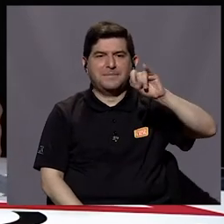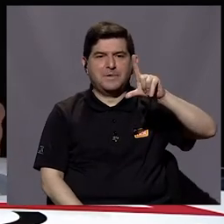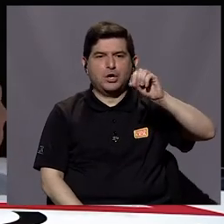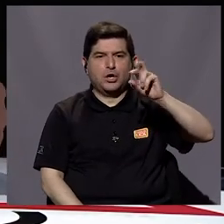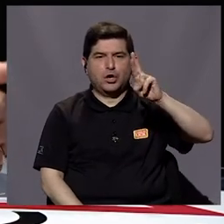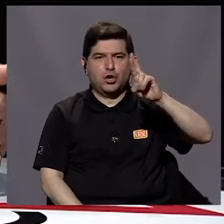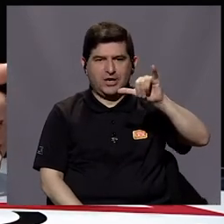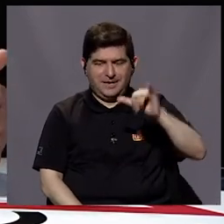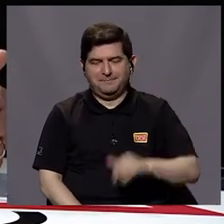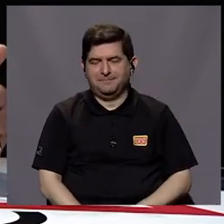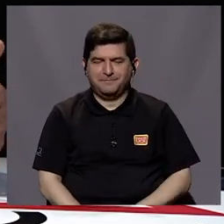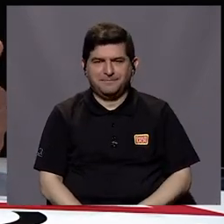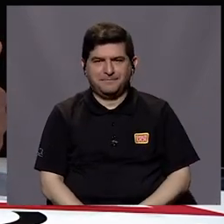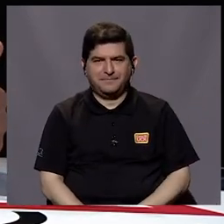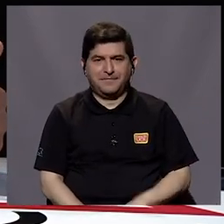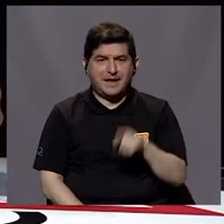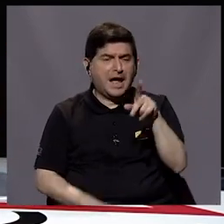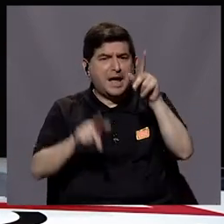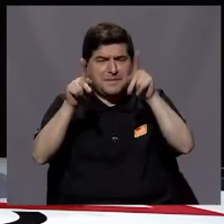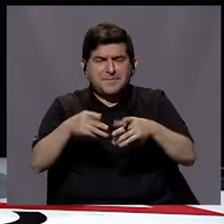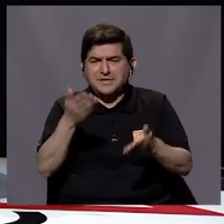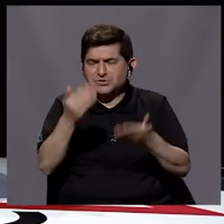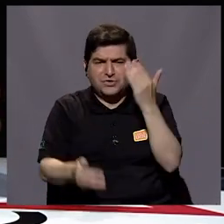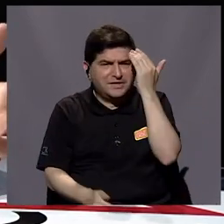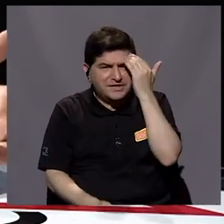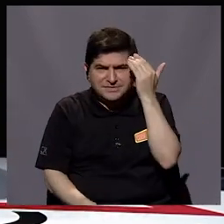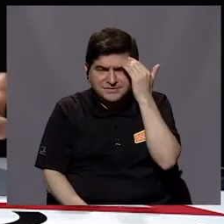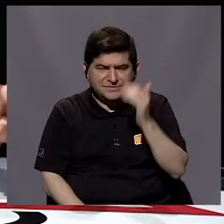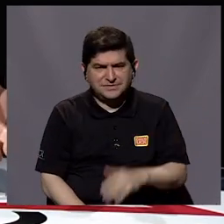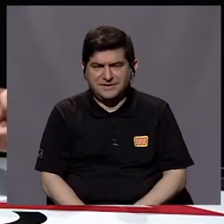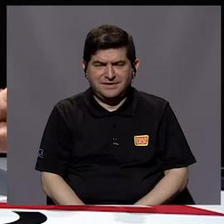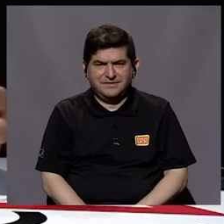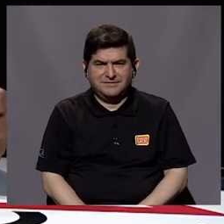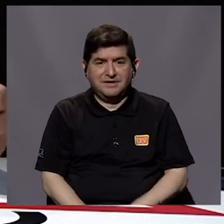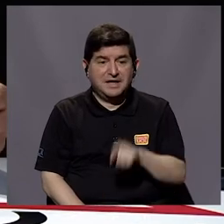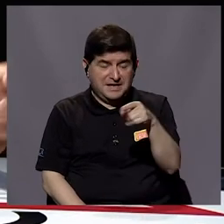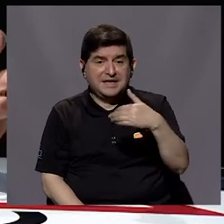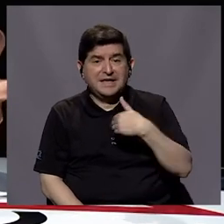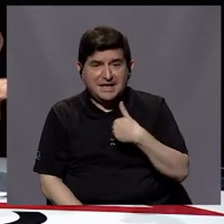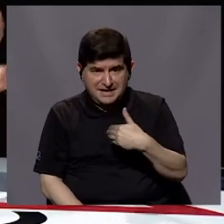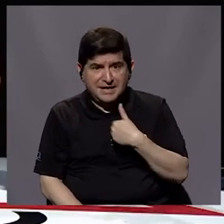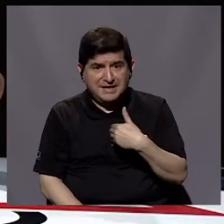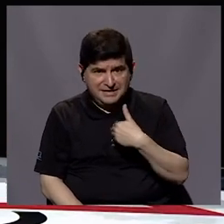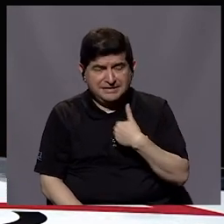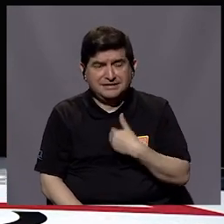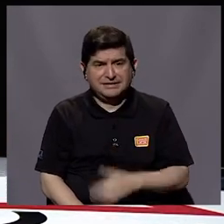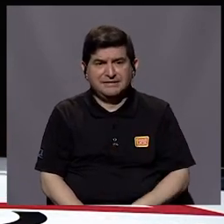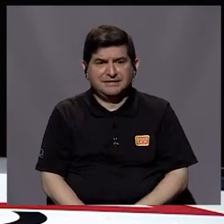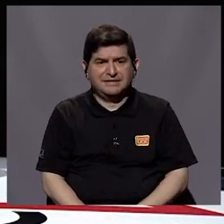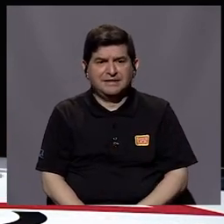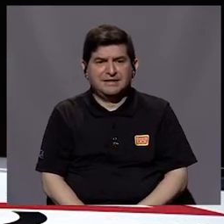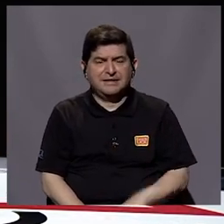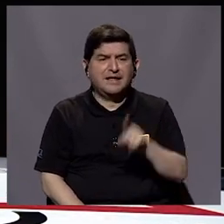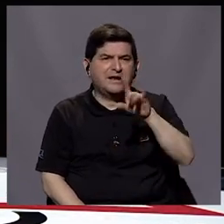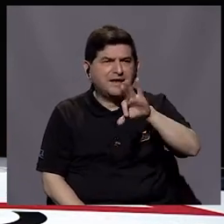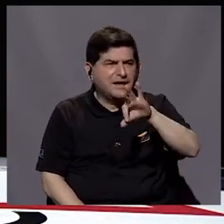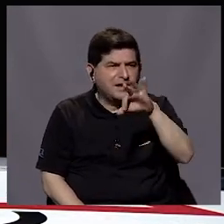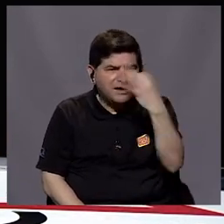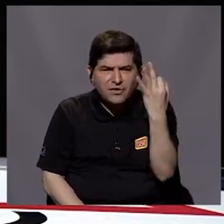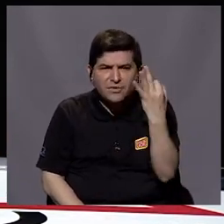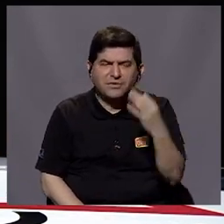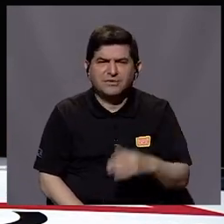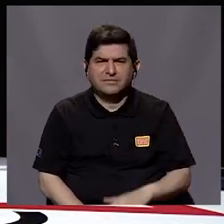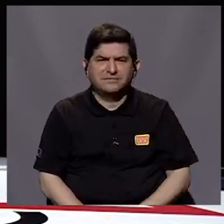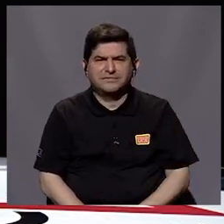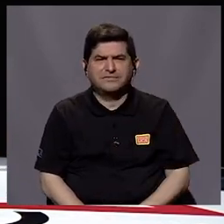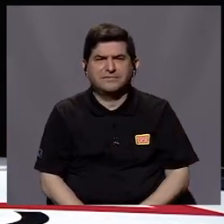Y es algo que de repente la gente no se puede chequear y que ahí tiene digamos en un estado